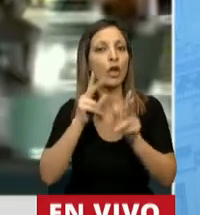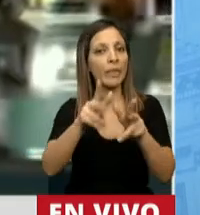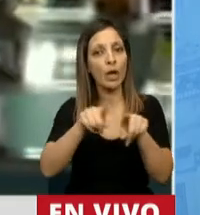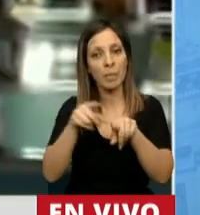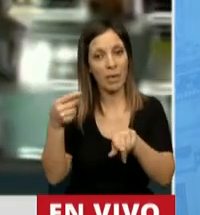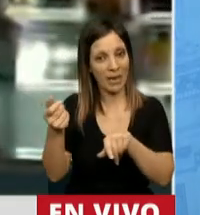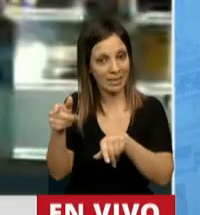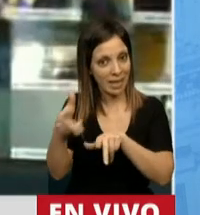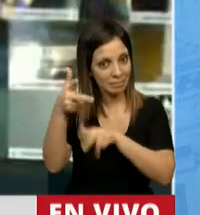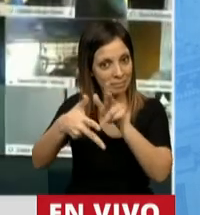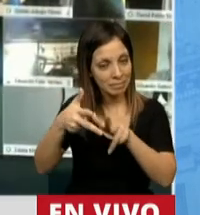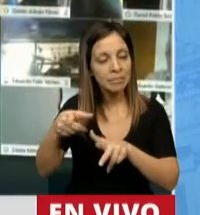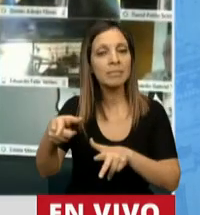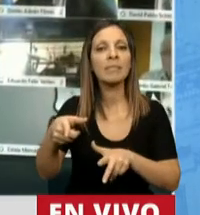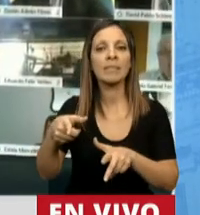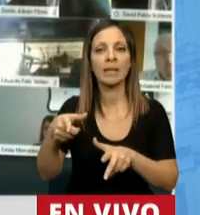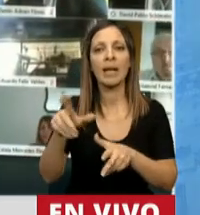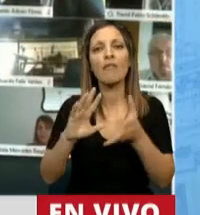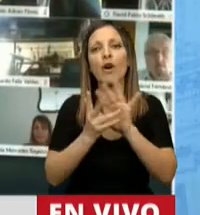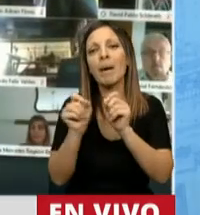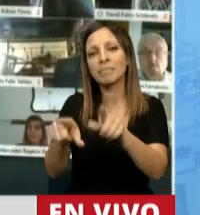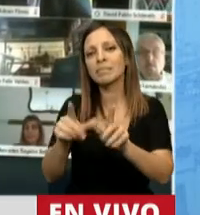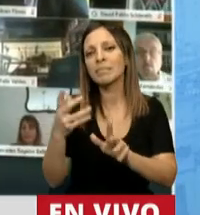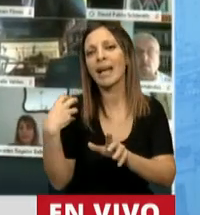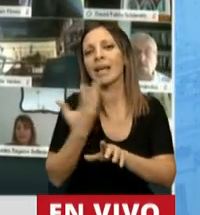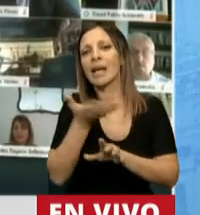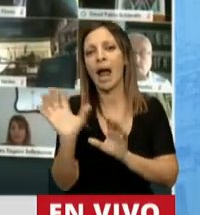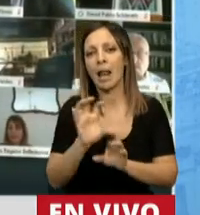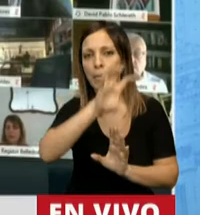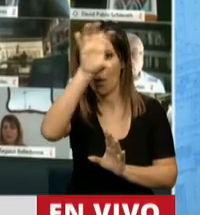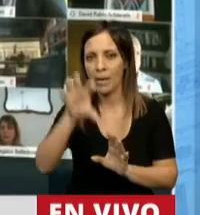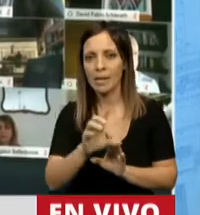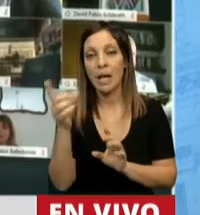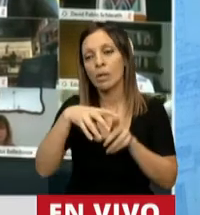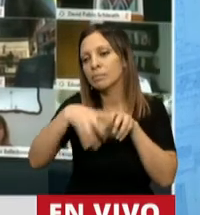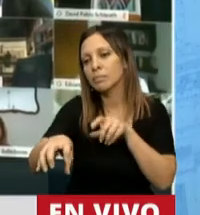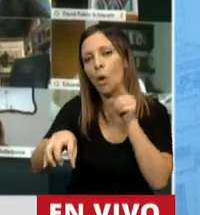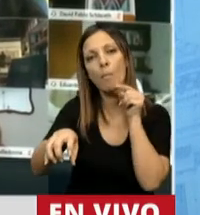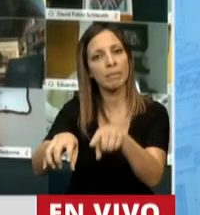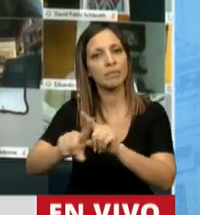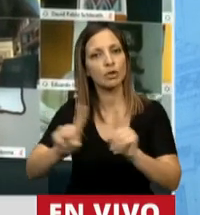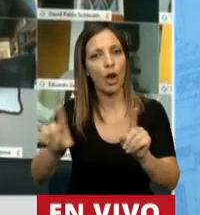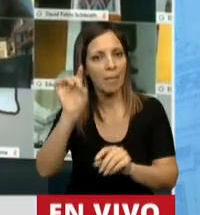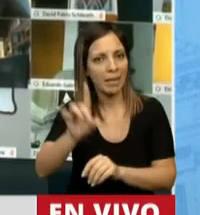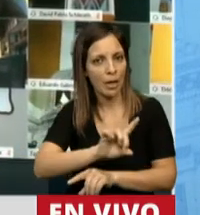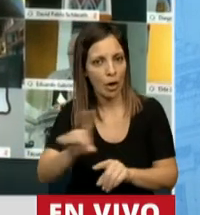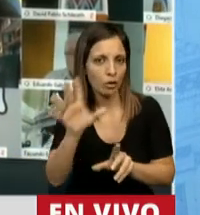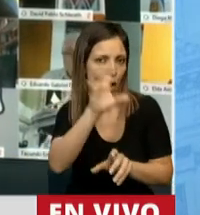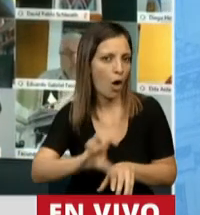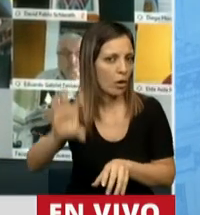hemos escuchado, que es generalizado de las provincias, no es un tema de un sector político, sino del conjunto.